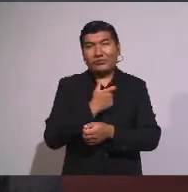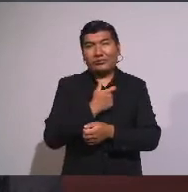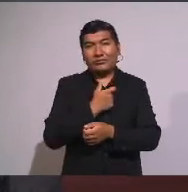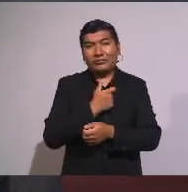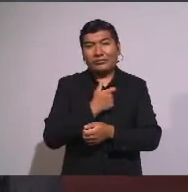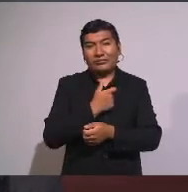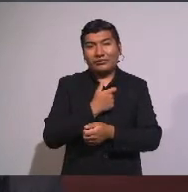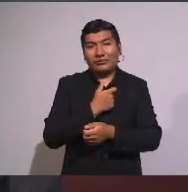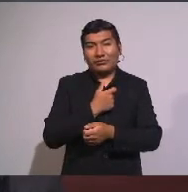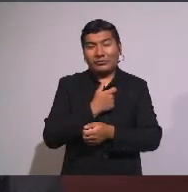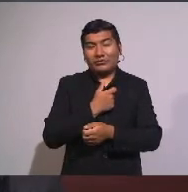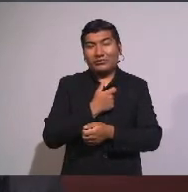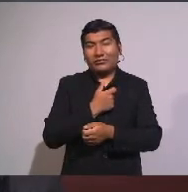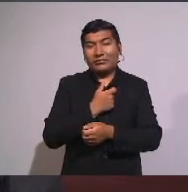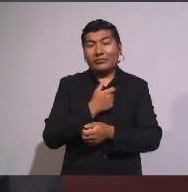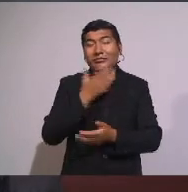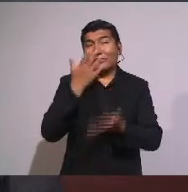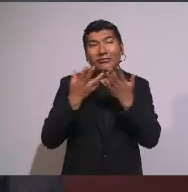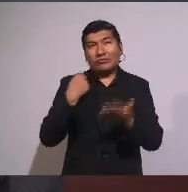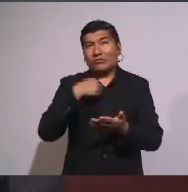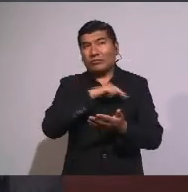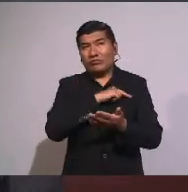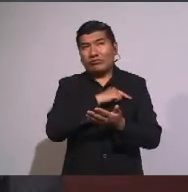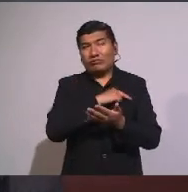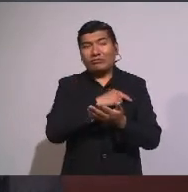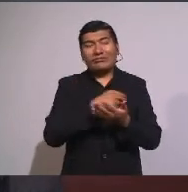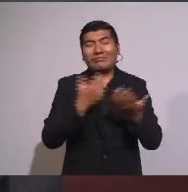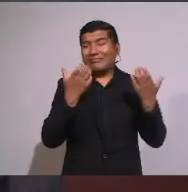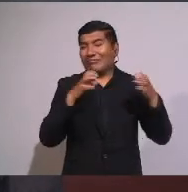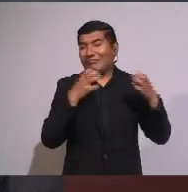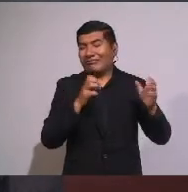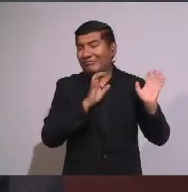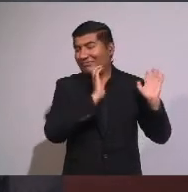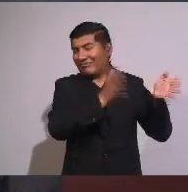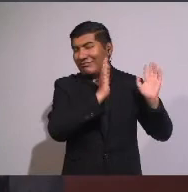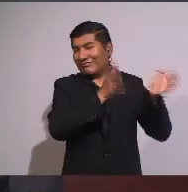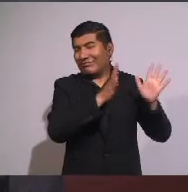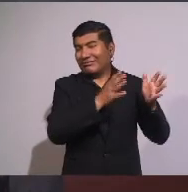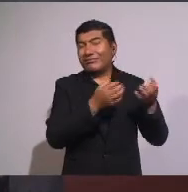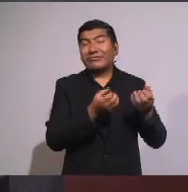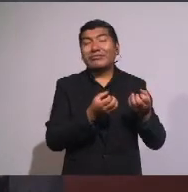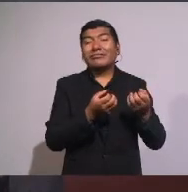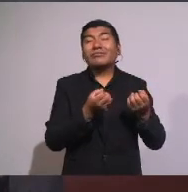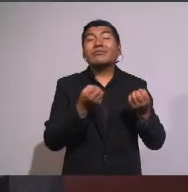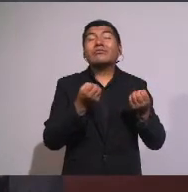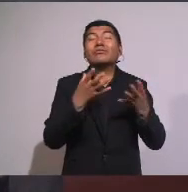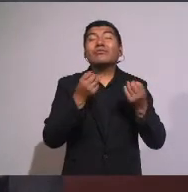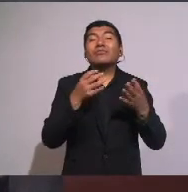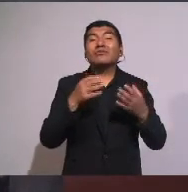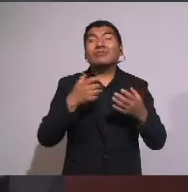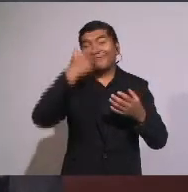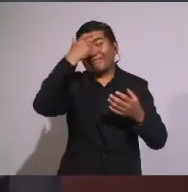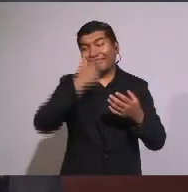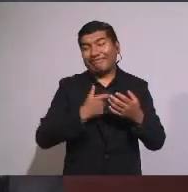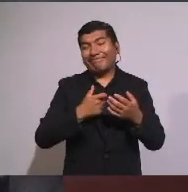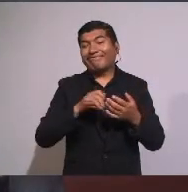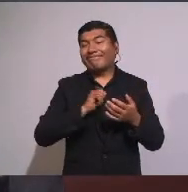En cierta manera Somos egoístas Y amamos muchísimo Nuestra propia persona